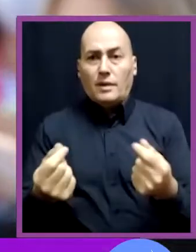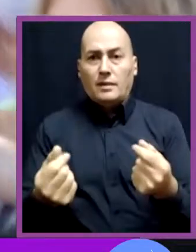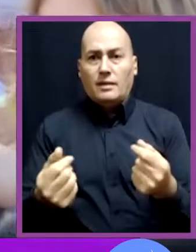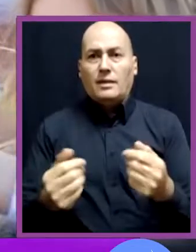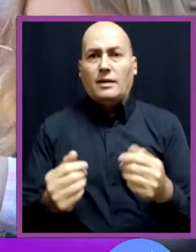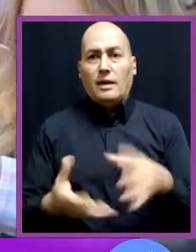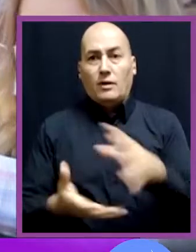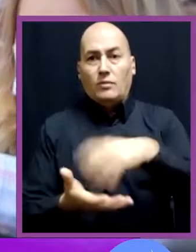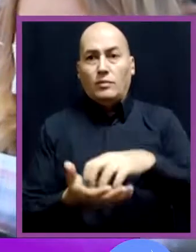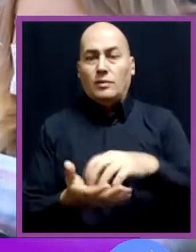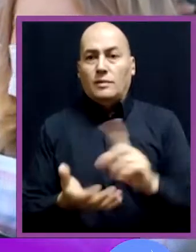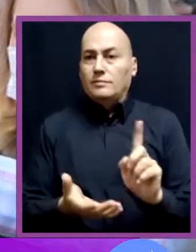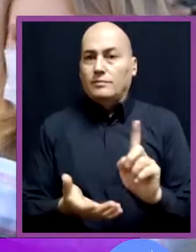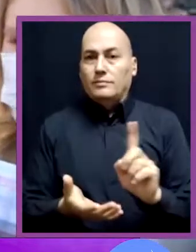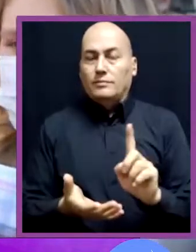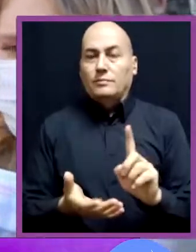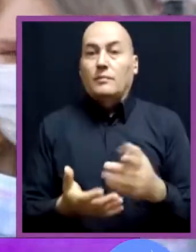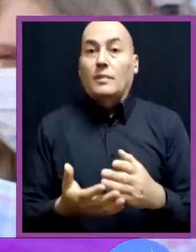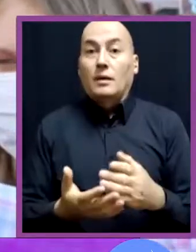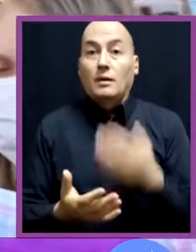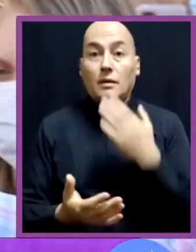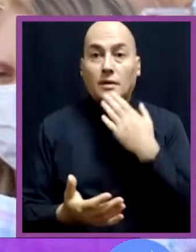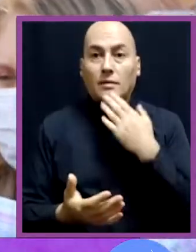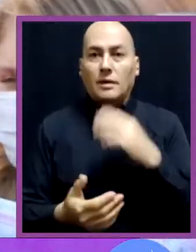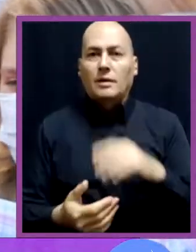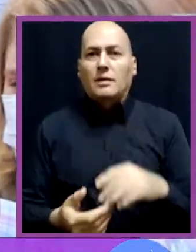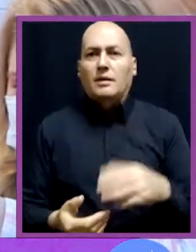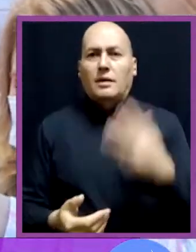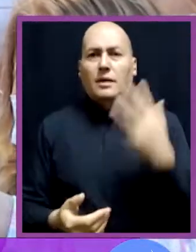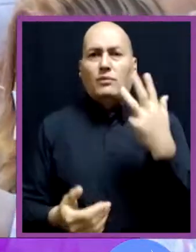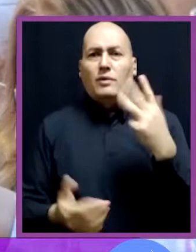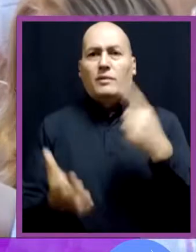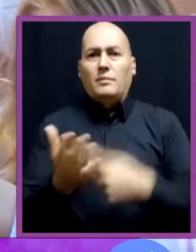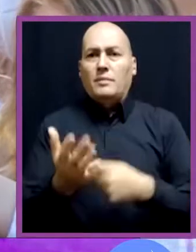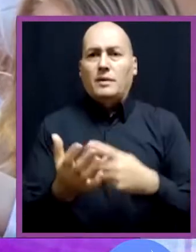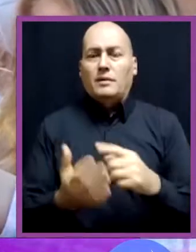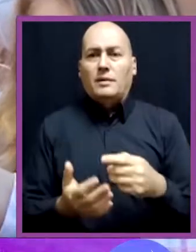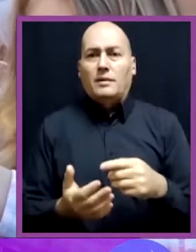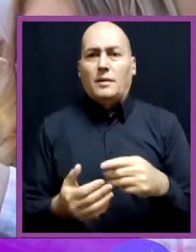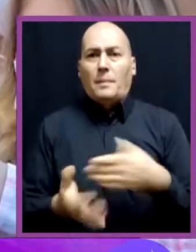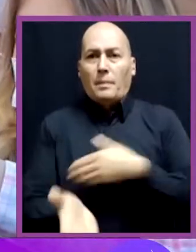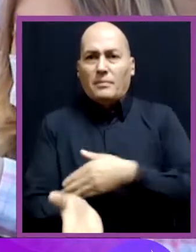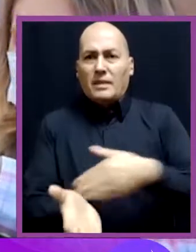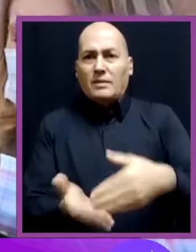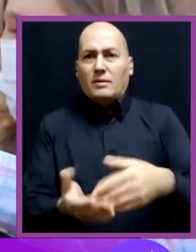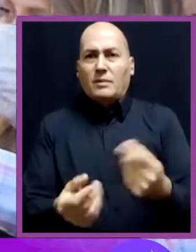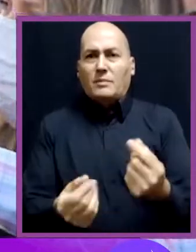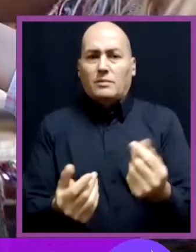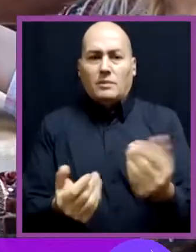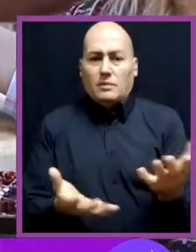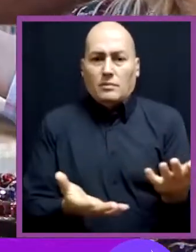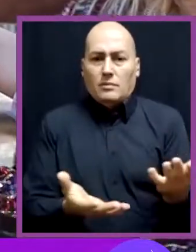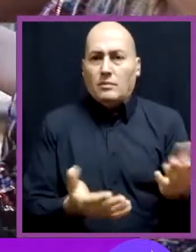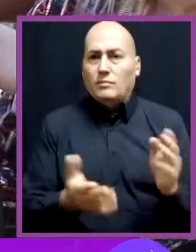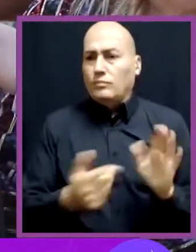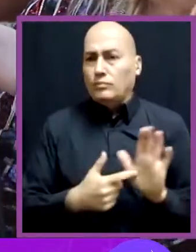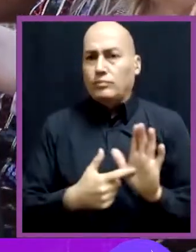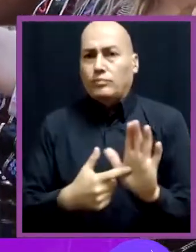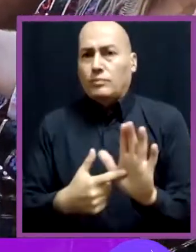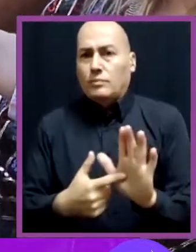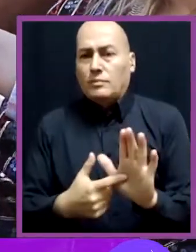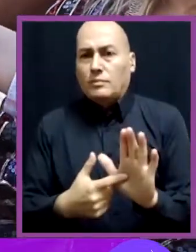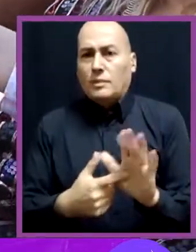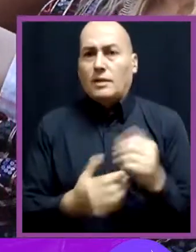no se juega, nos querellamos por los más de 9.000 millones de pesos no rendidos en la Corporación de Salud y Educación